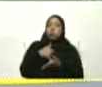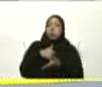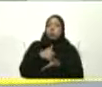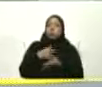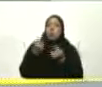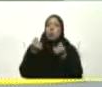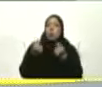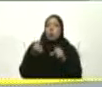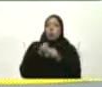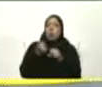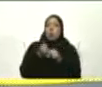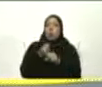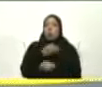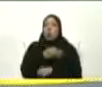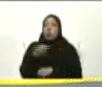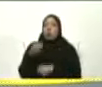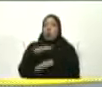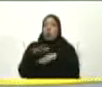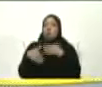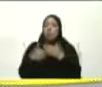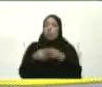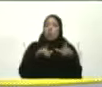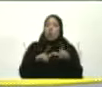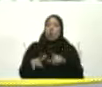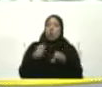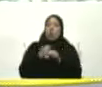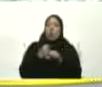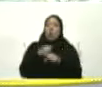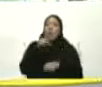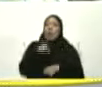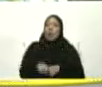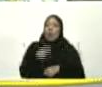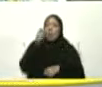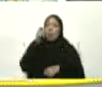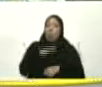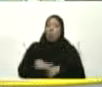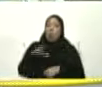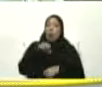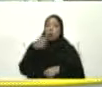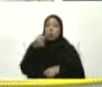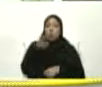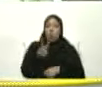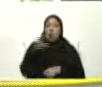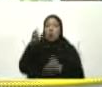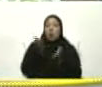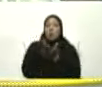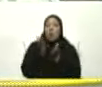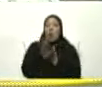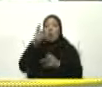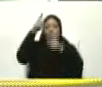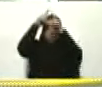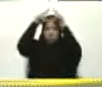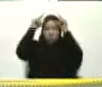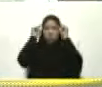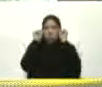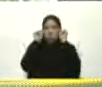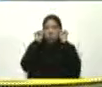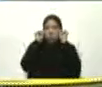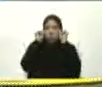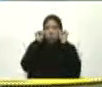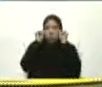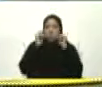recuperado Y quedó impecable Como está quedando También este pabellón Número 12 De la escuela de enfermería no, no Pero ya